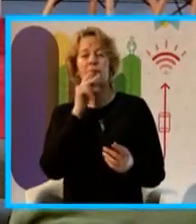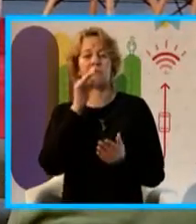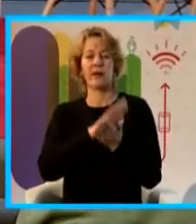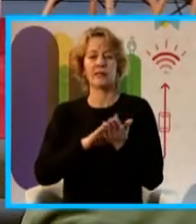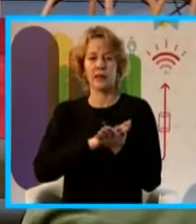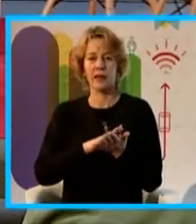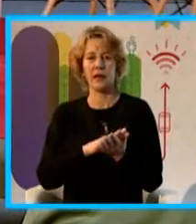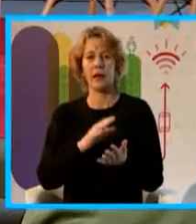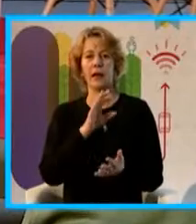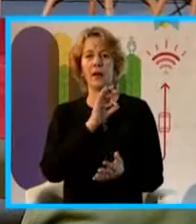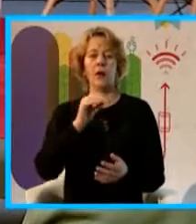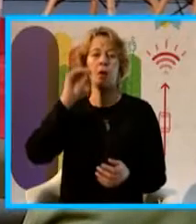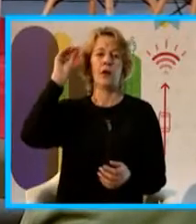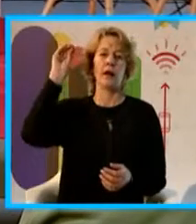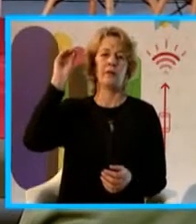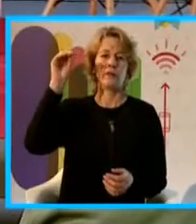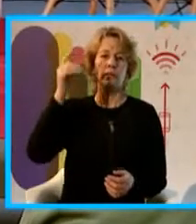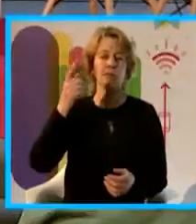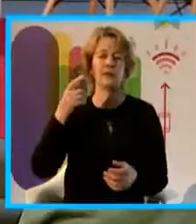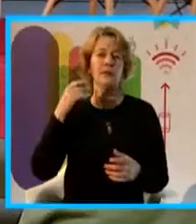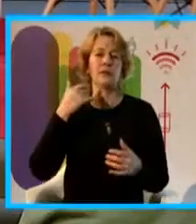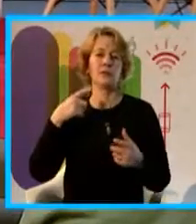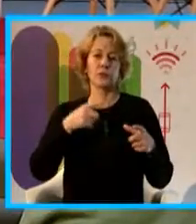tipo de aplicaciones, que no han prendido mucho.